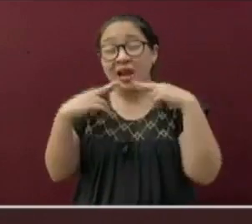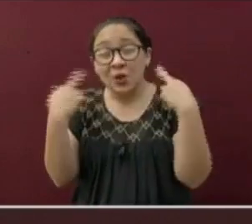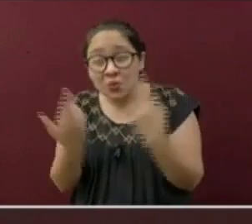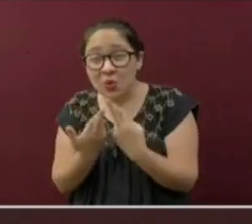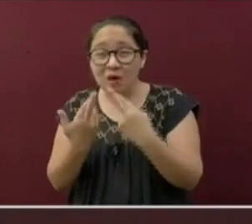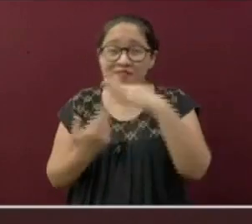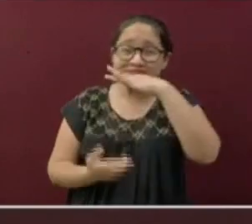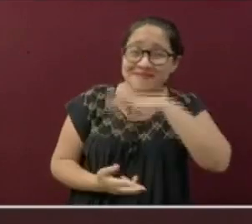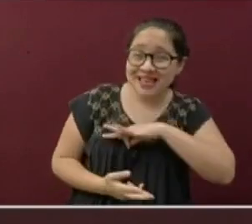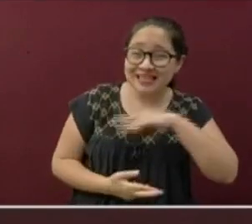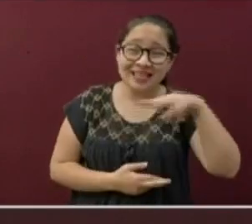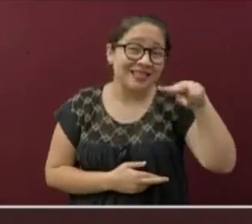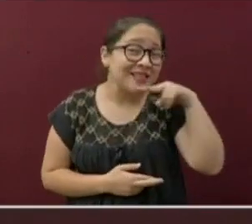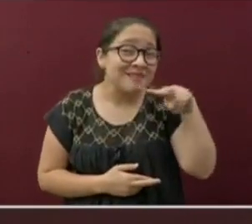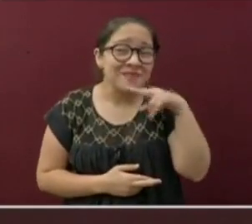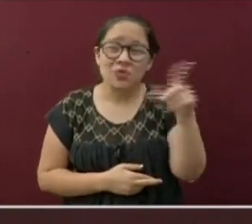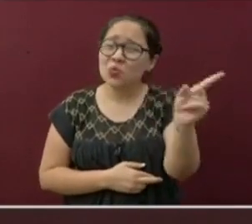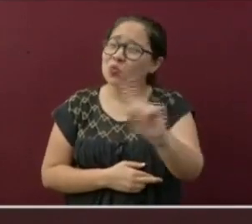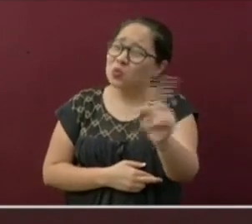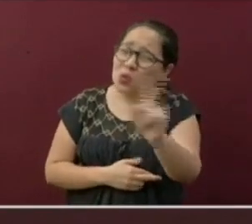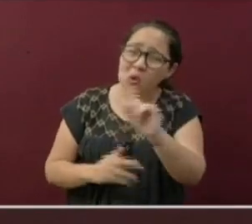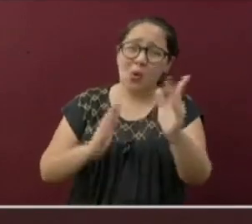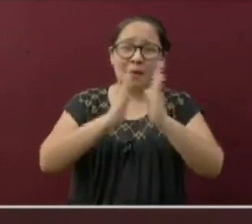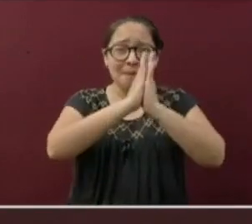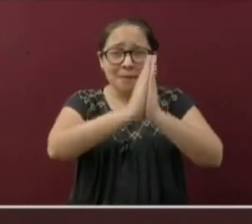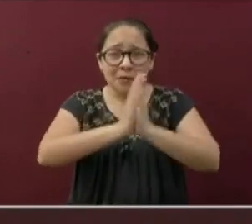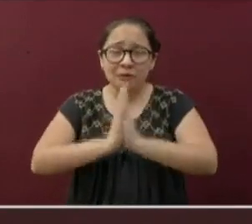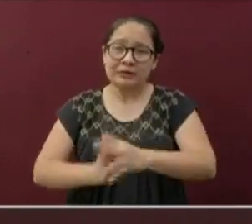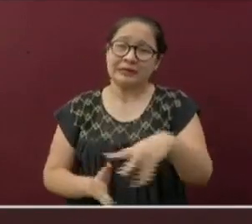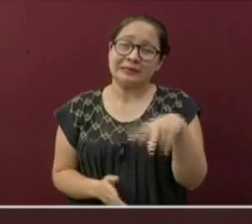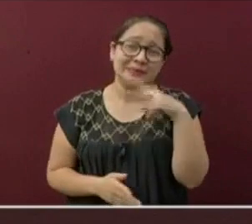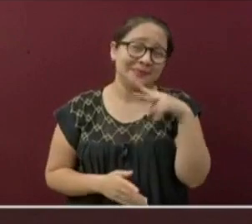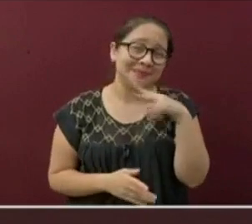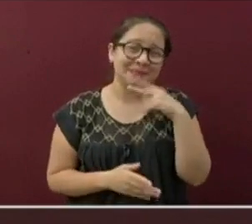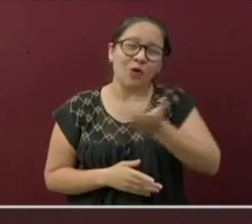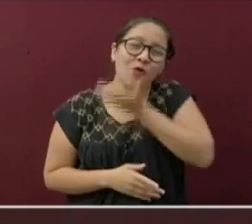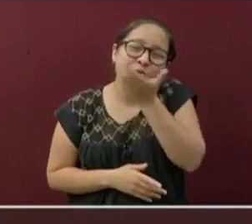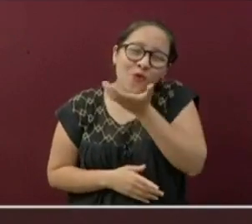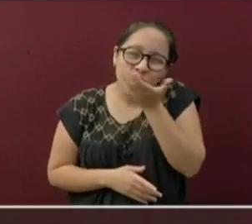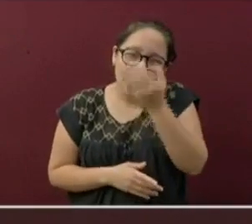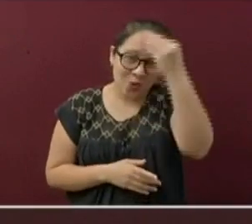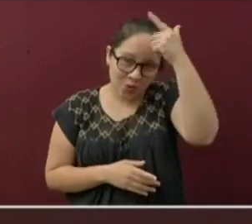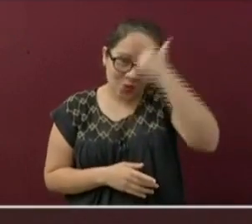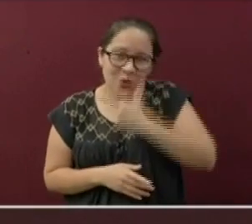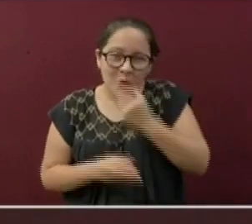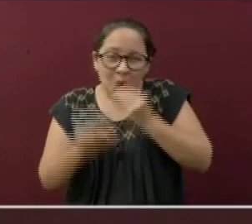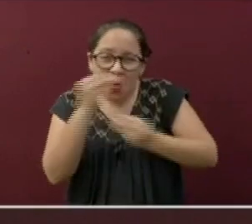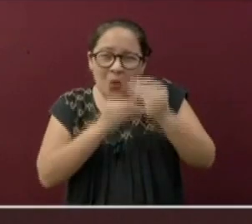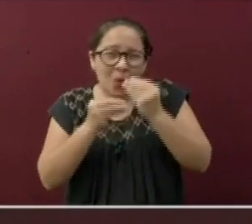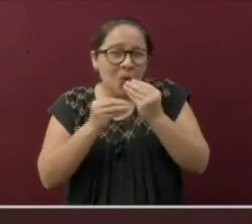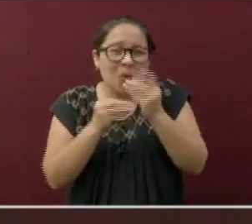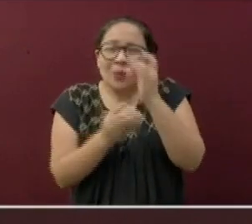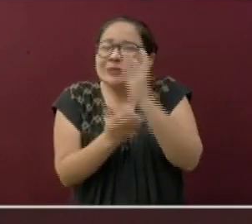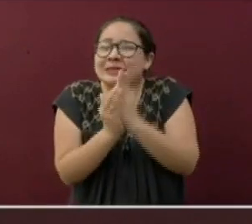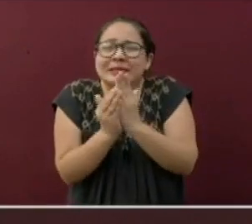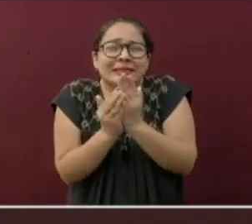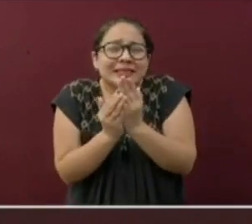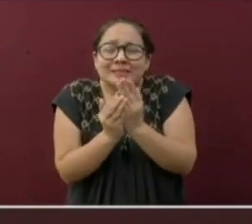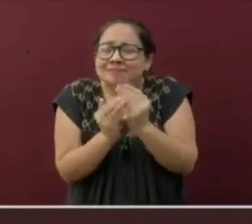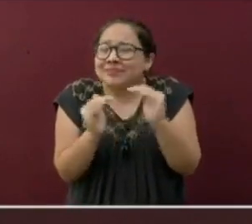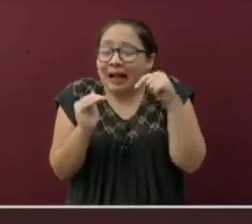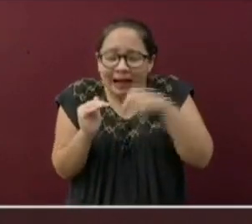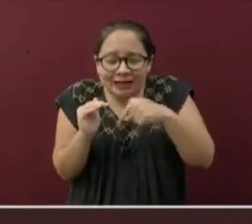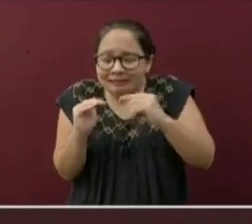navideñas. Es decir, que esa cena tradicional sea únicamente con quienes